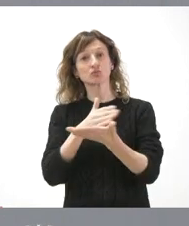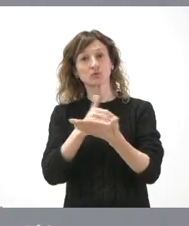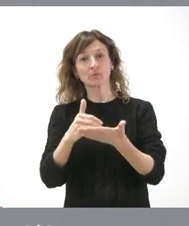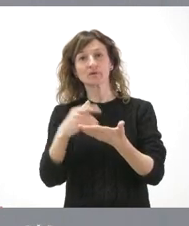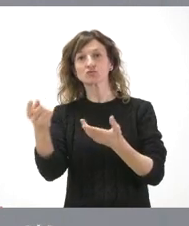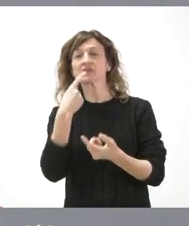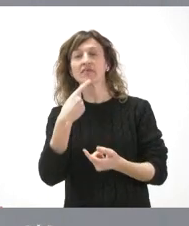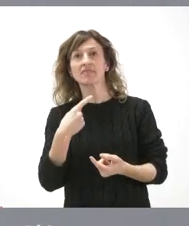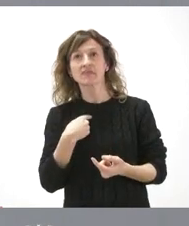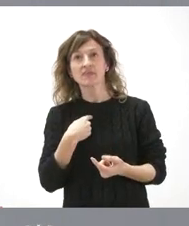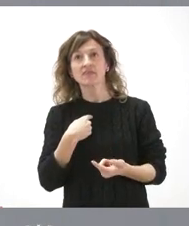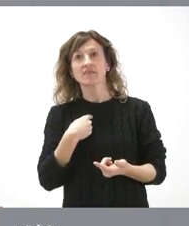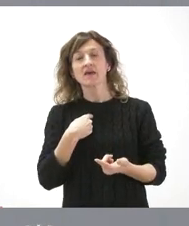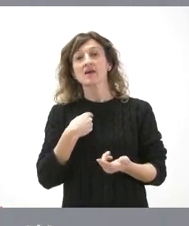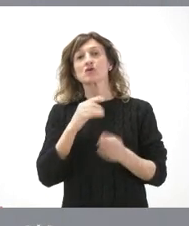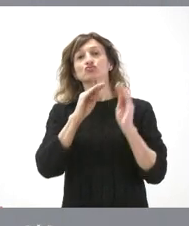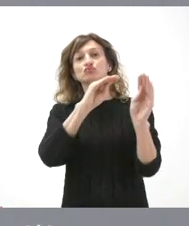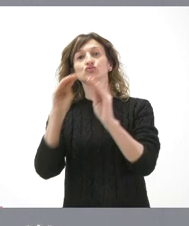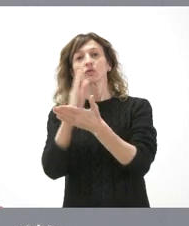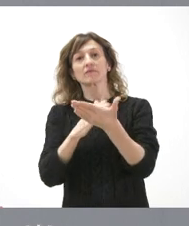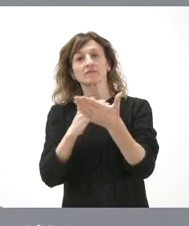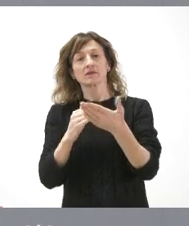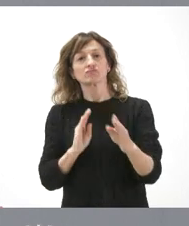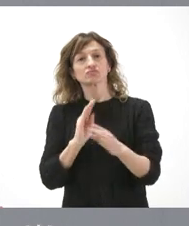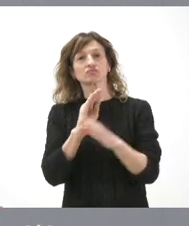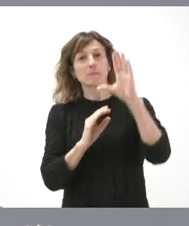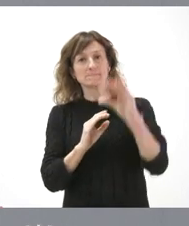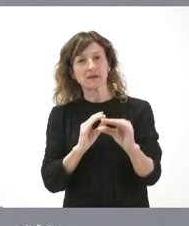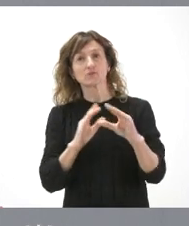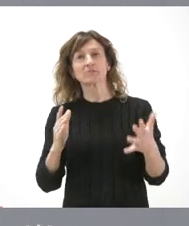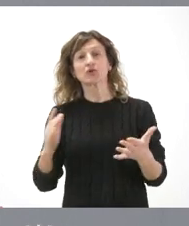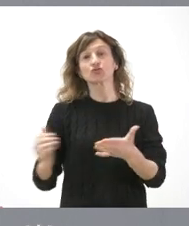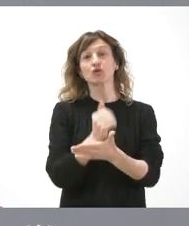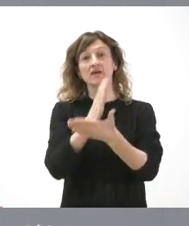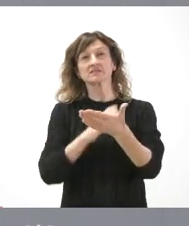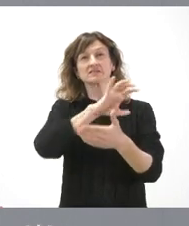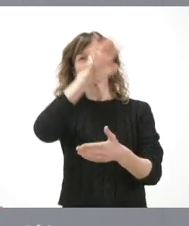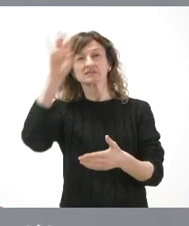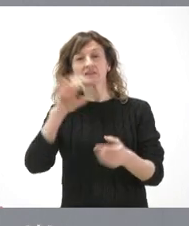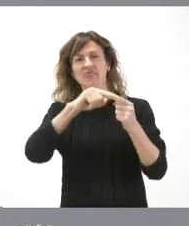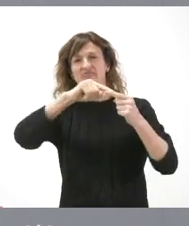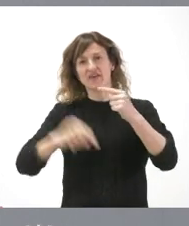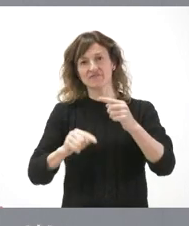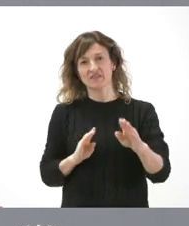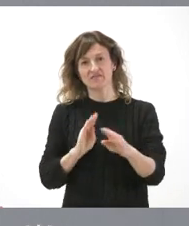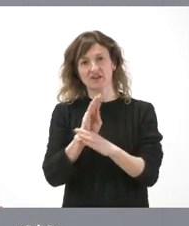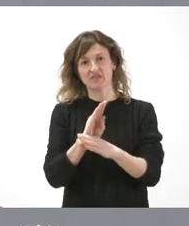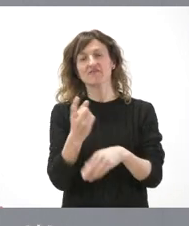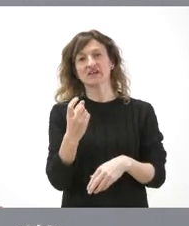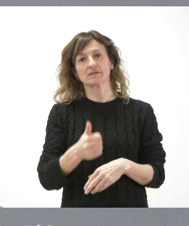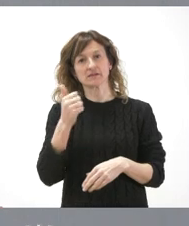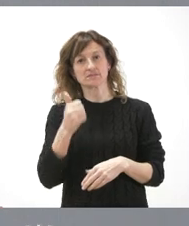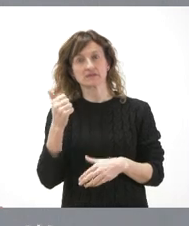cita al señalar que sus comunidades están infrafinanciadas, pero todas las comunidades autónomas de España tenemos un déficit de financiación. Estamos